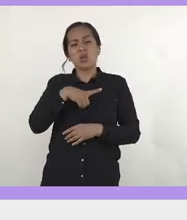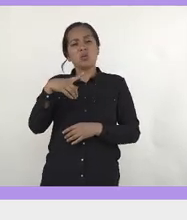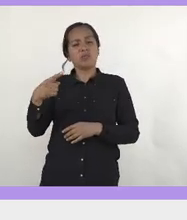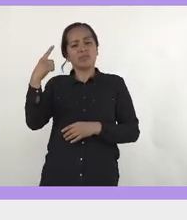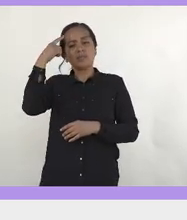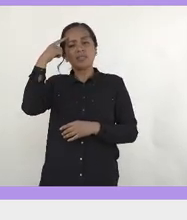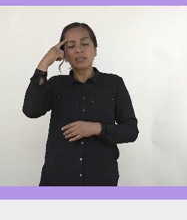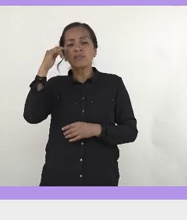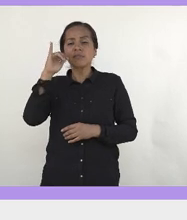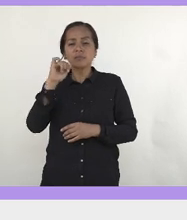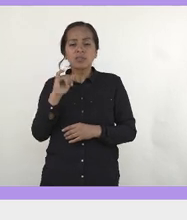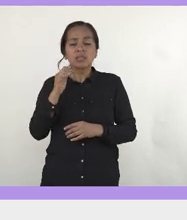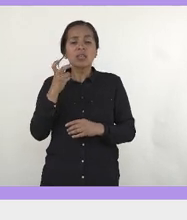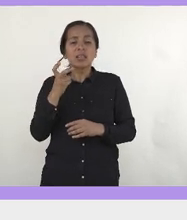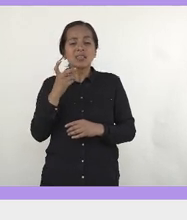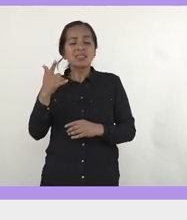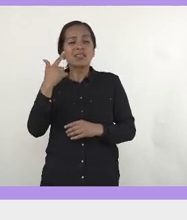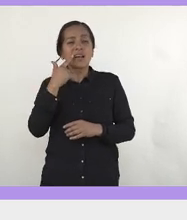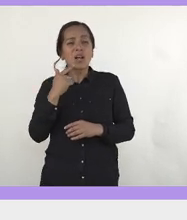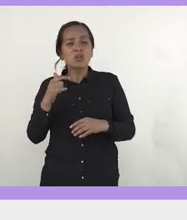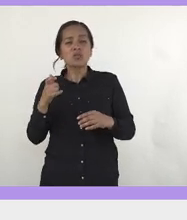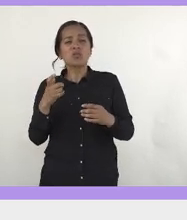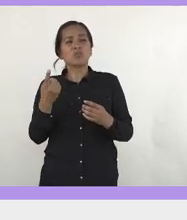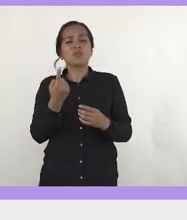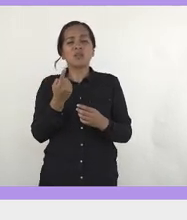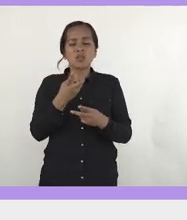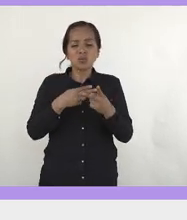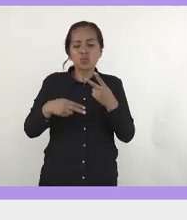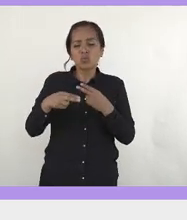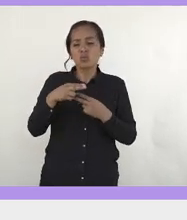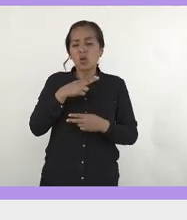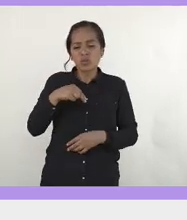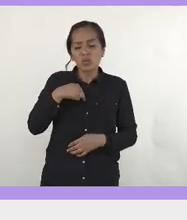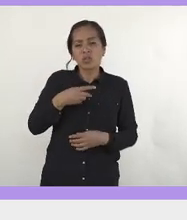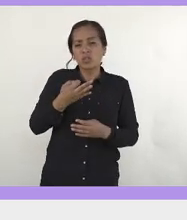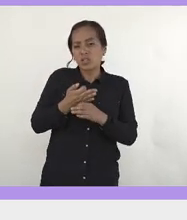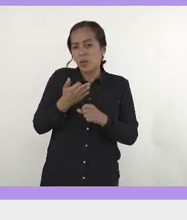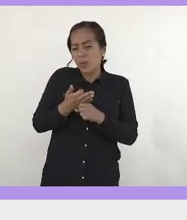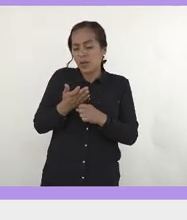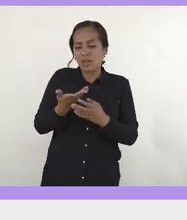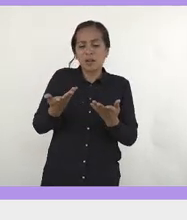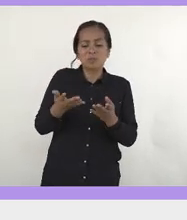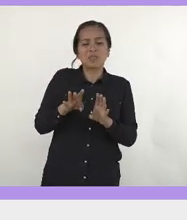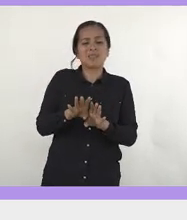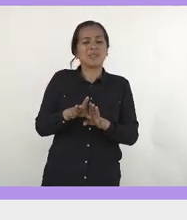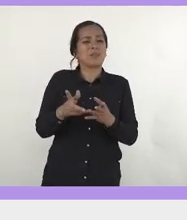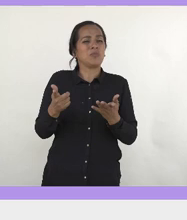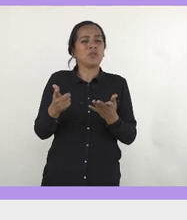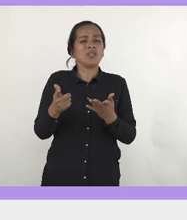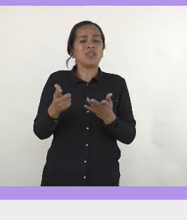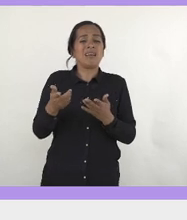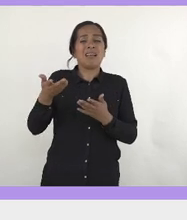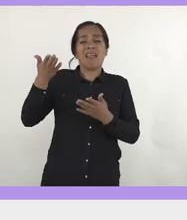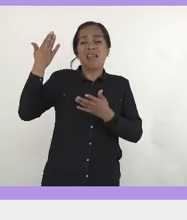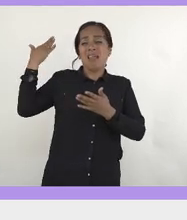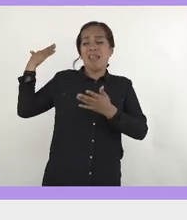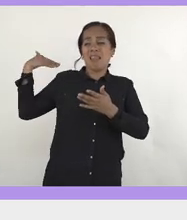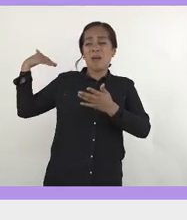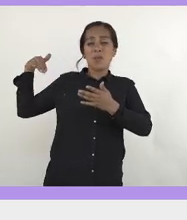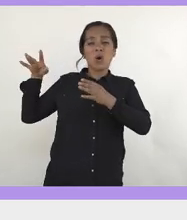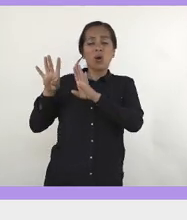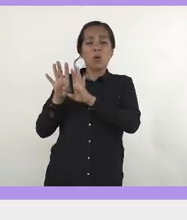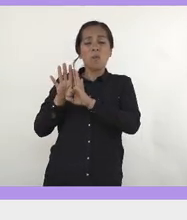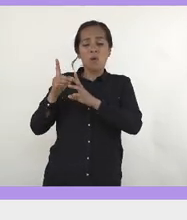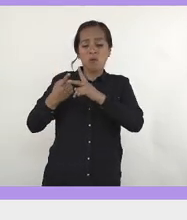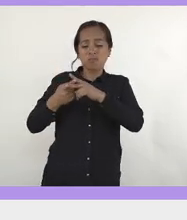siempre me gusta decir, esta lucha que nosotras estamos en este momento librando y que tiene muchas décadas y que muchas mujeres atrás comenzaron, no